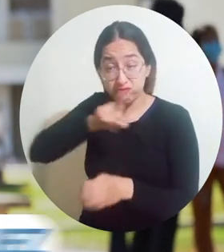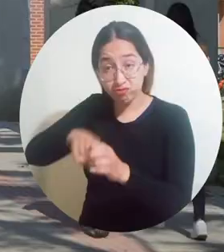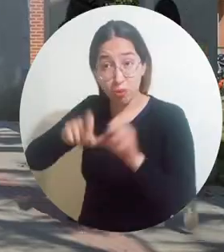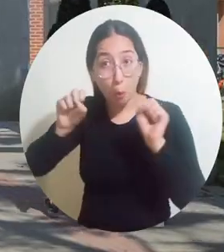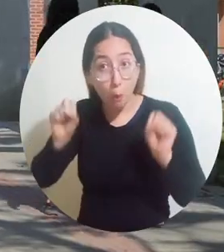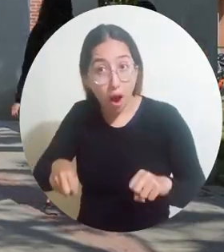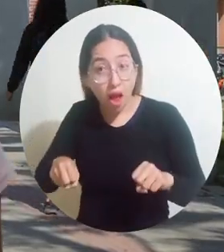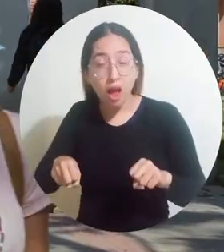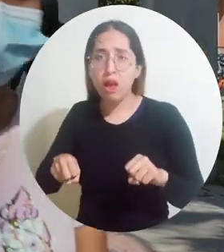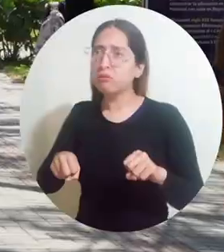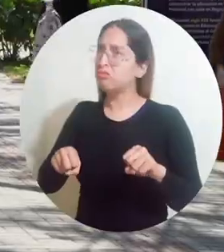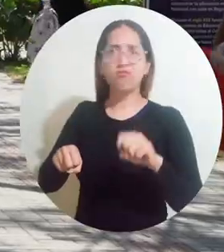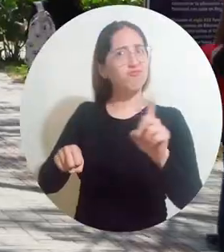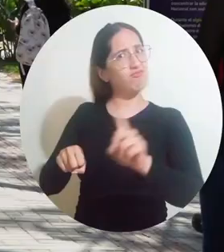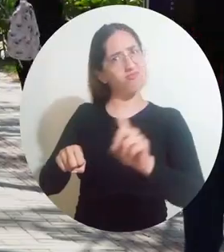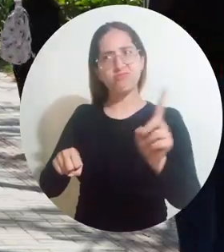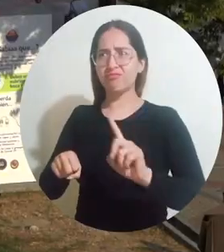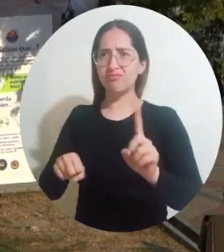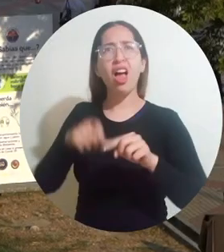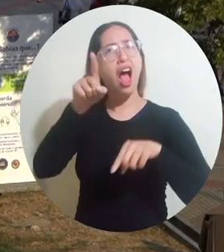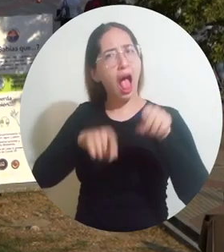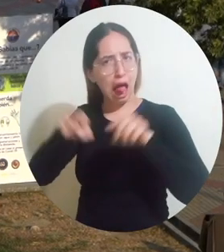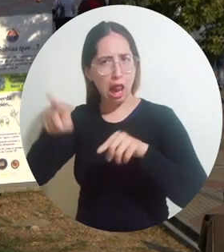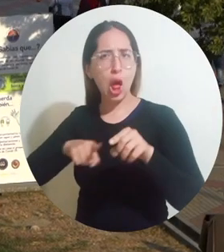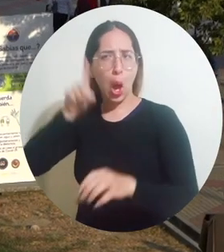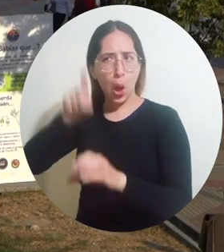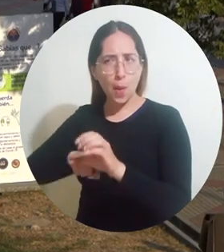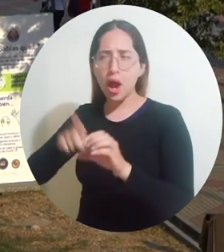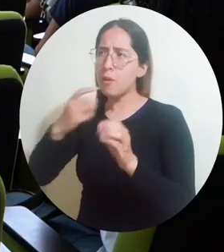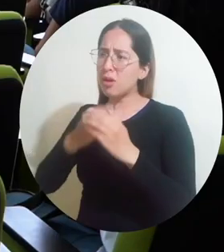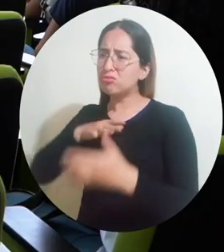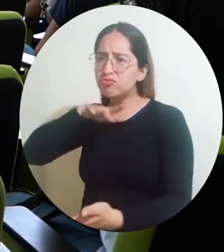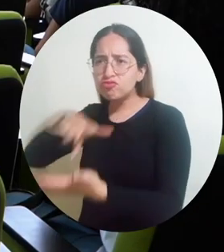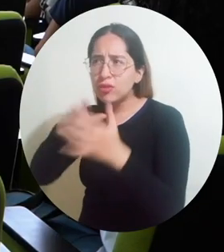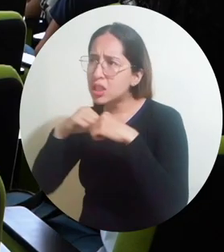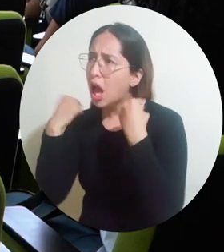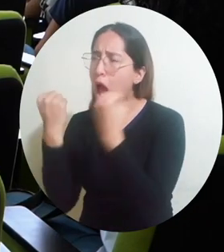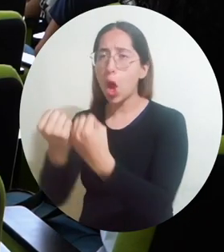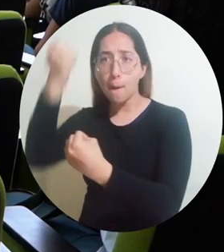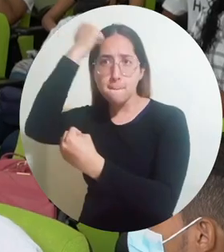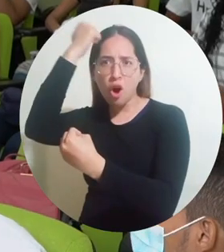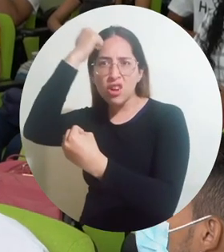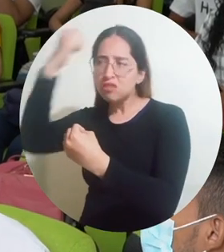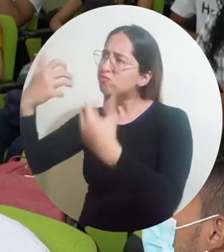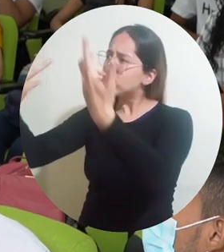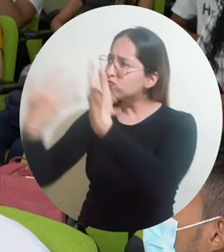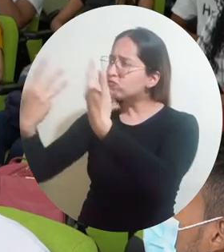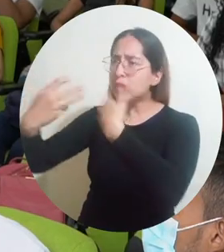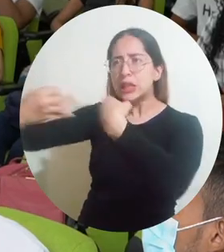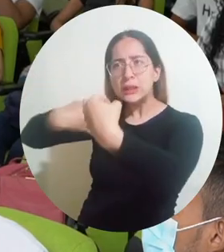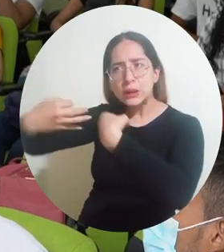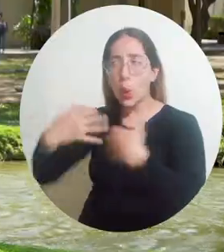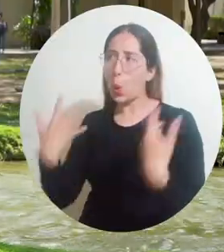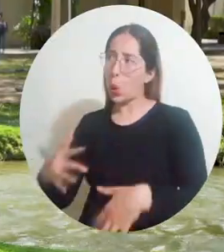de estar aquí y llegar nuevamente a las aulas, sentir a nuestros compañeros, nuestros profesores explicando. Y es muy importante